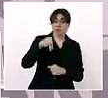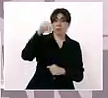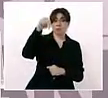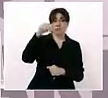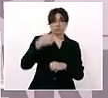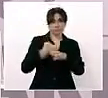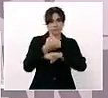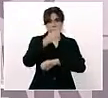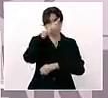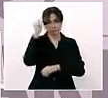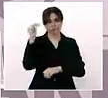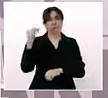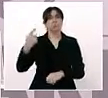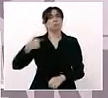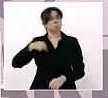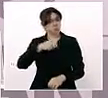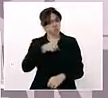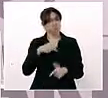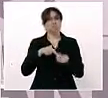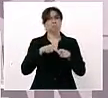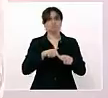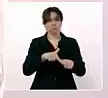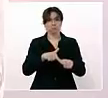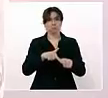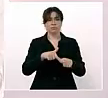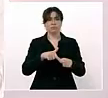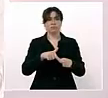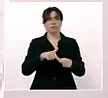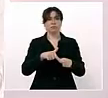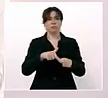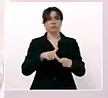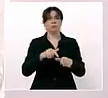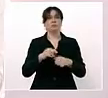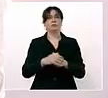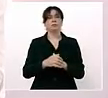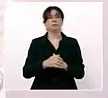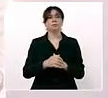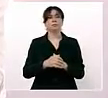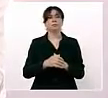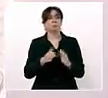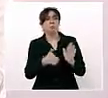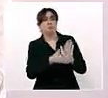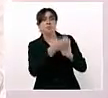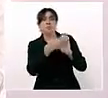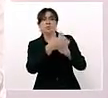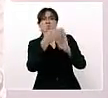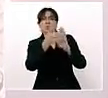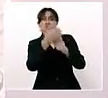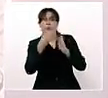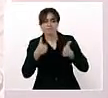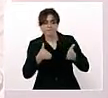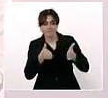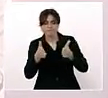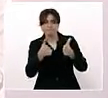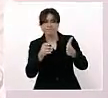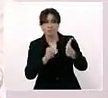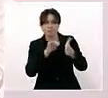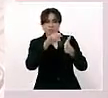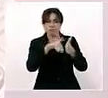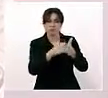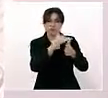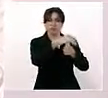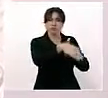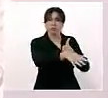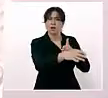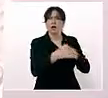seguir con la construcción de los canales de riego. Ya